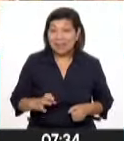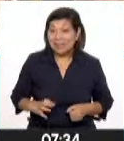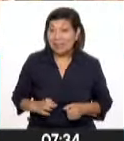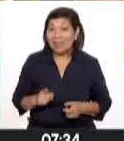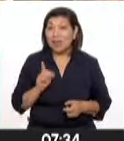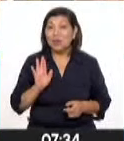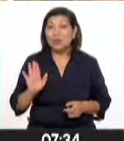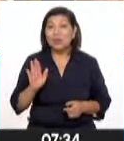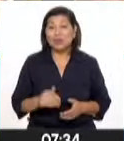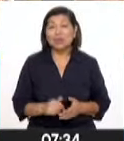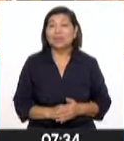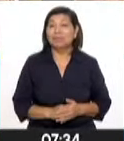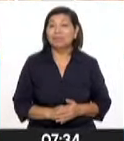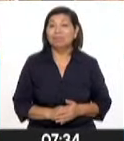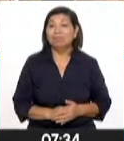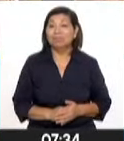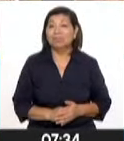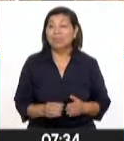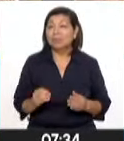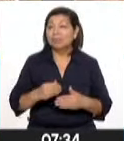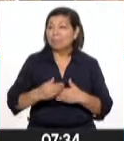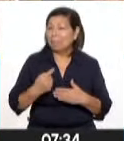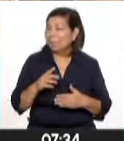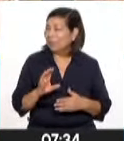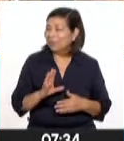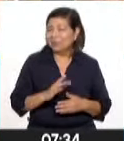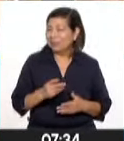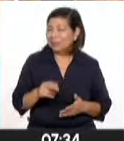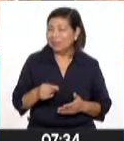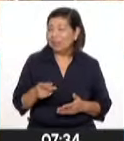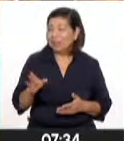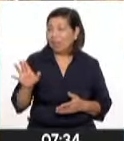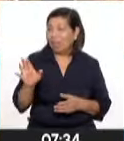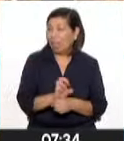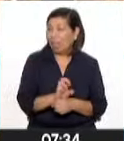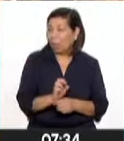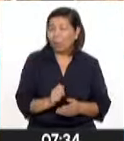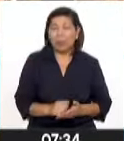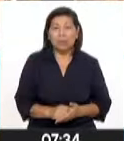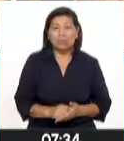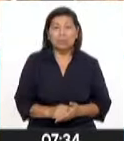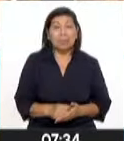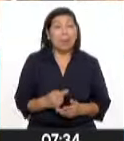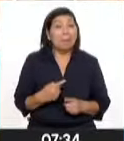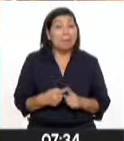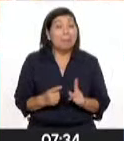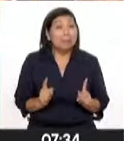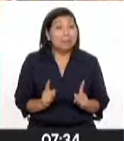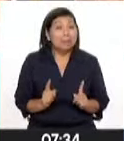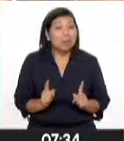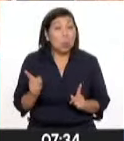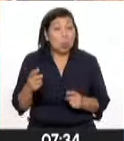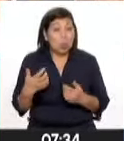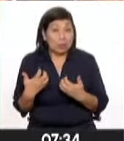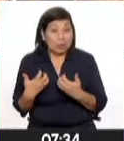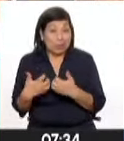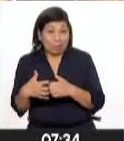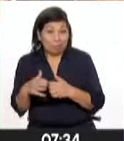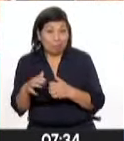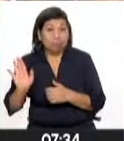eran totalmente concreaproducentes para el Estado ecuatoriano. Y supuestamente una empresa